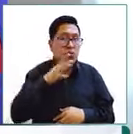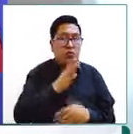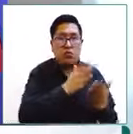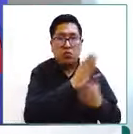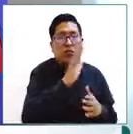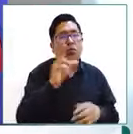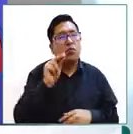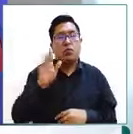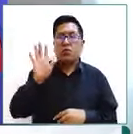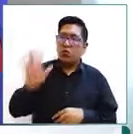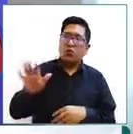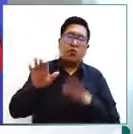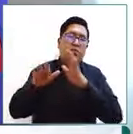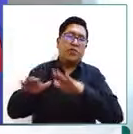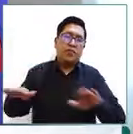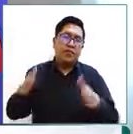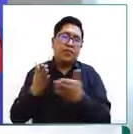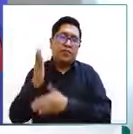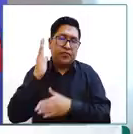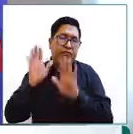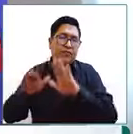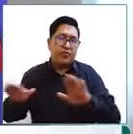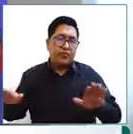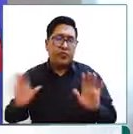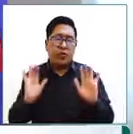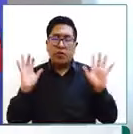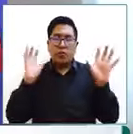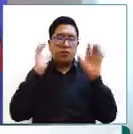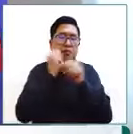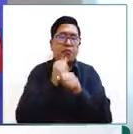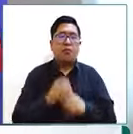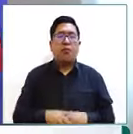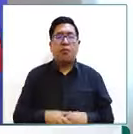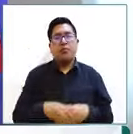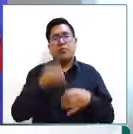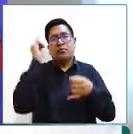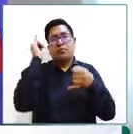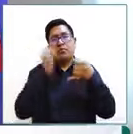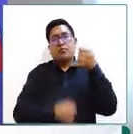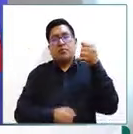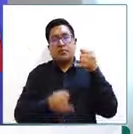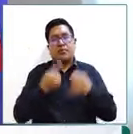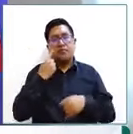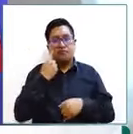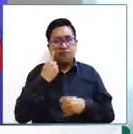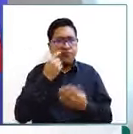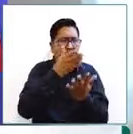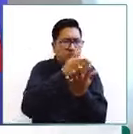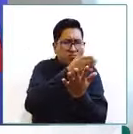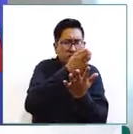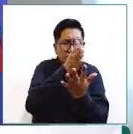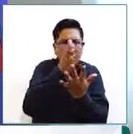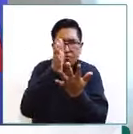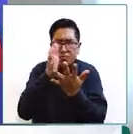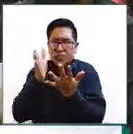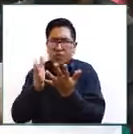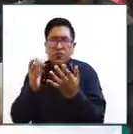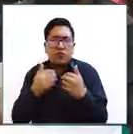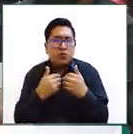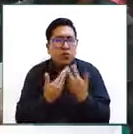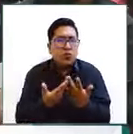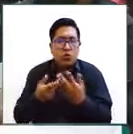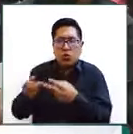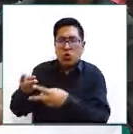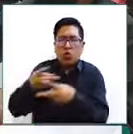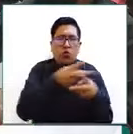de la niña, niño y adolescente. Y finalmente, contamos con las directrices sobre las modalidades alternativas de cuidado,